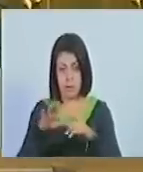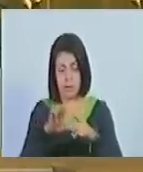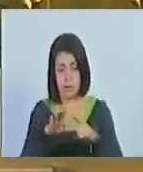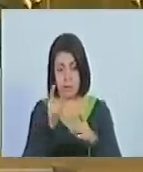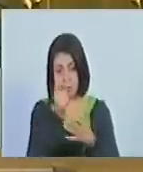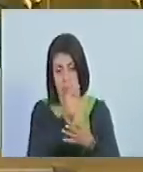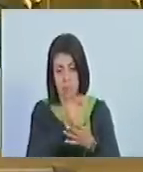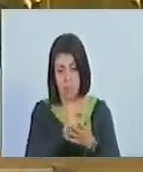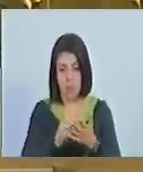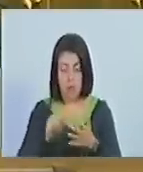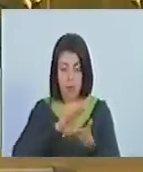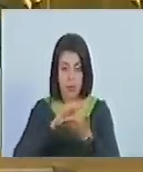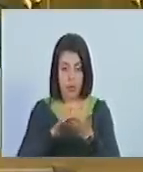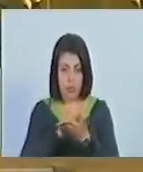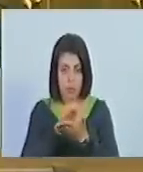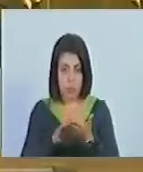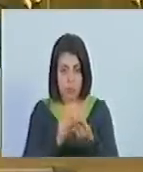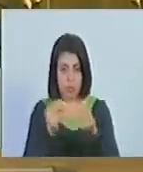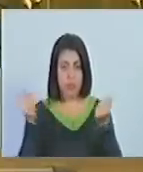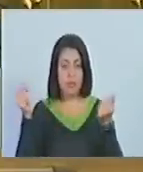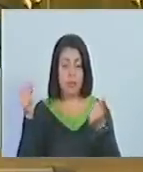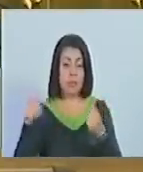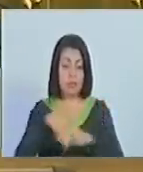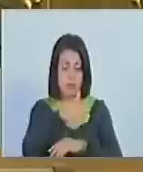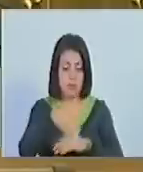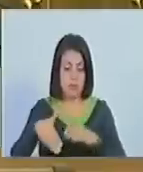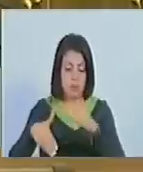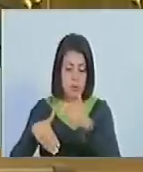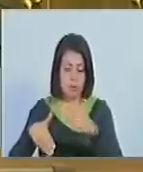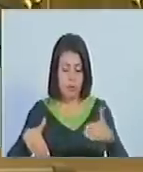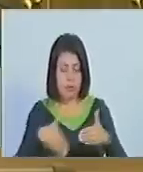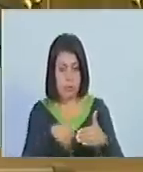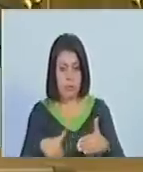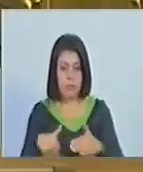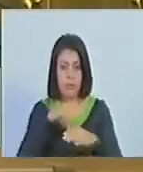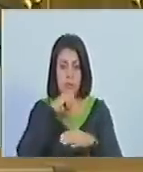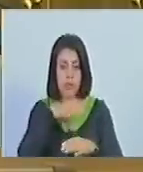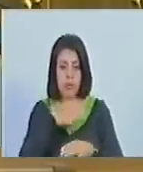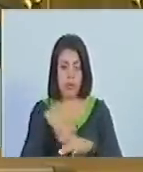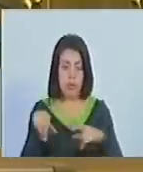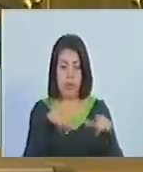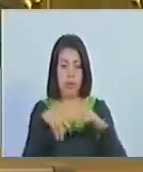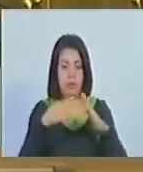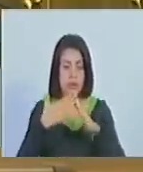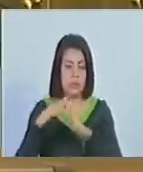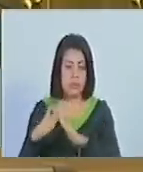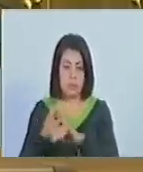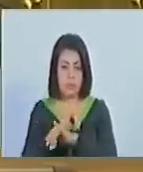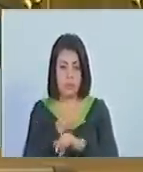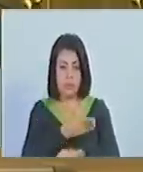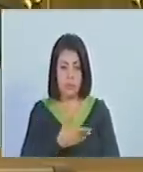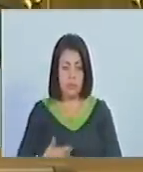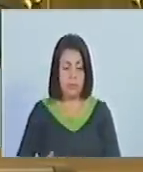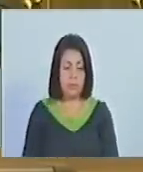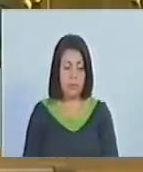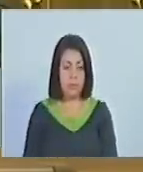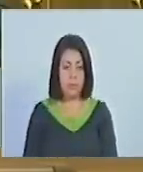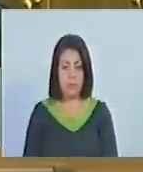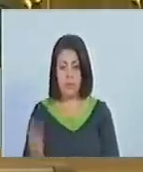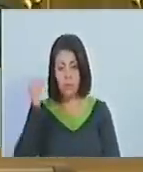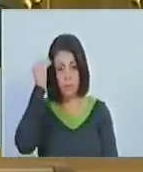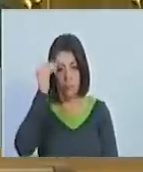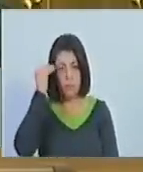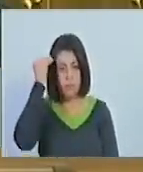de soluciones y este, su vez, de la cartografía social y participativa de la historia local de la comunidad. Esto, señor presidente. En